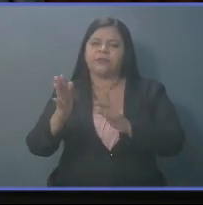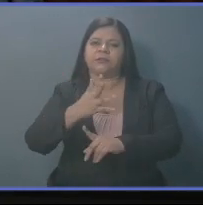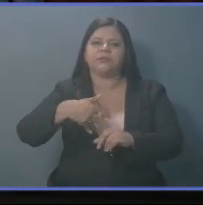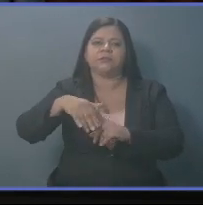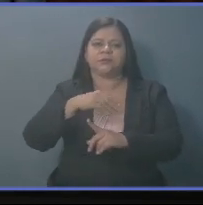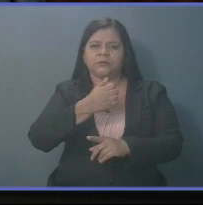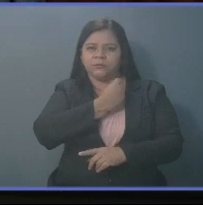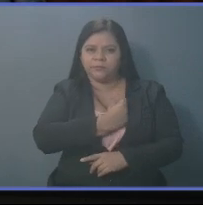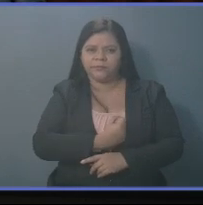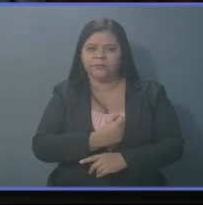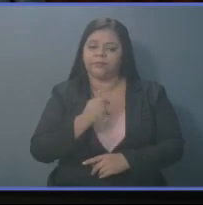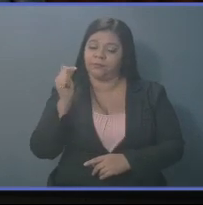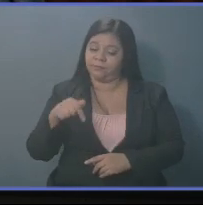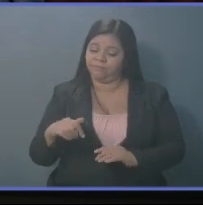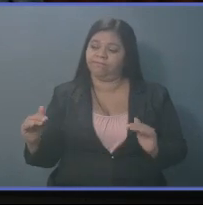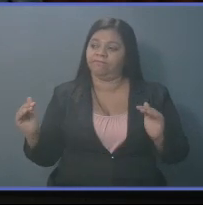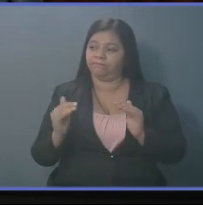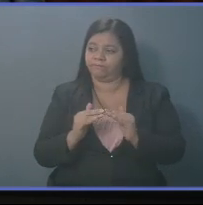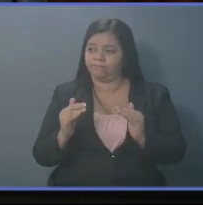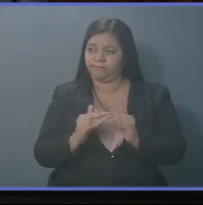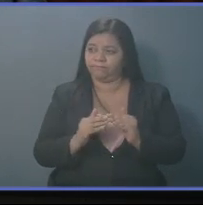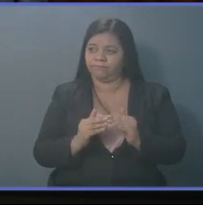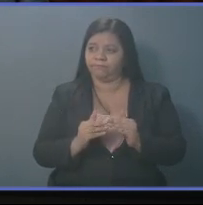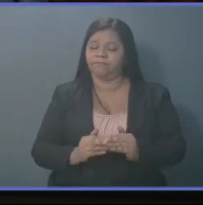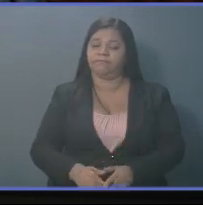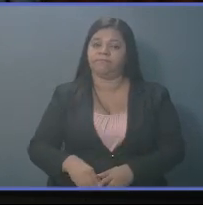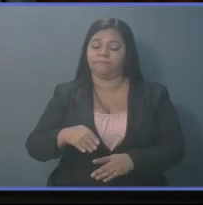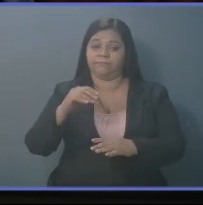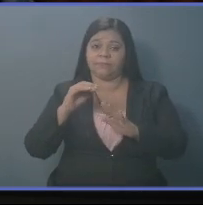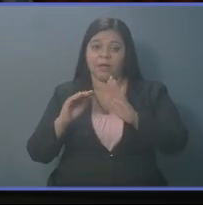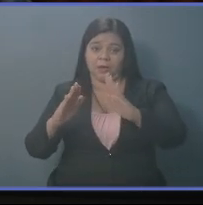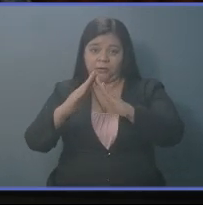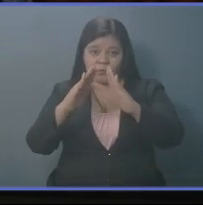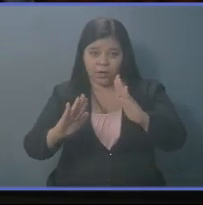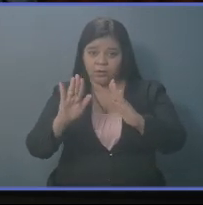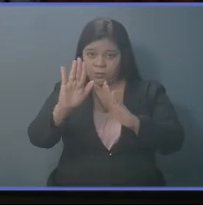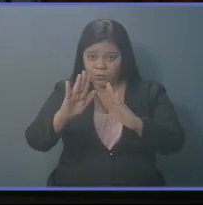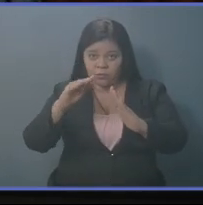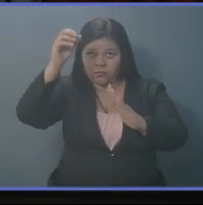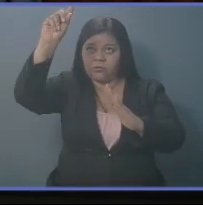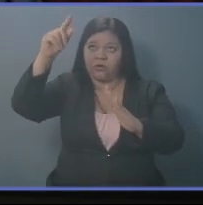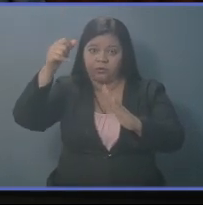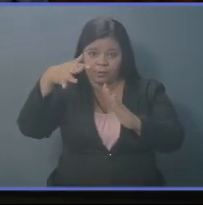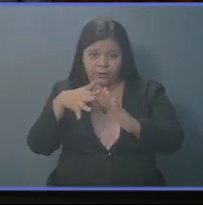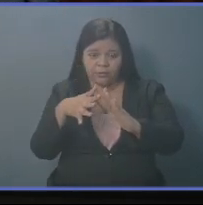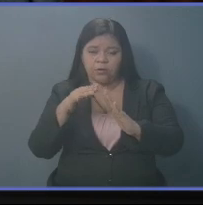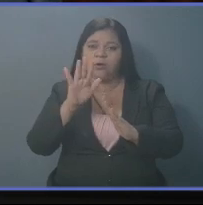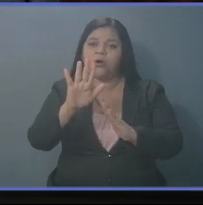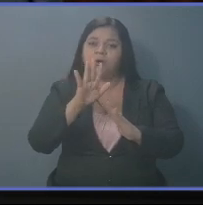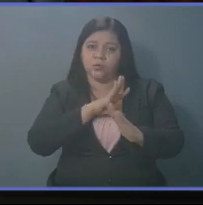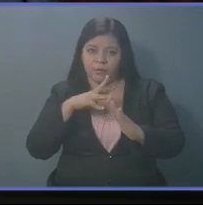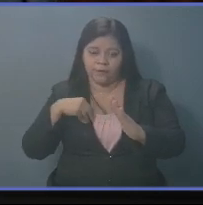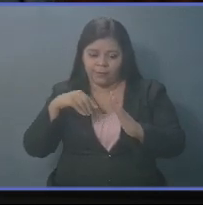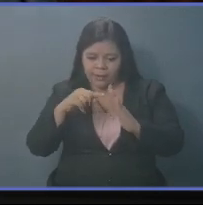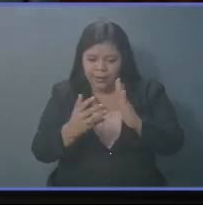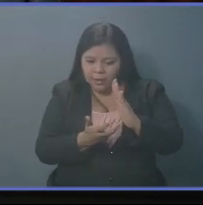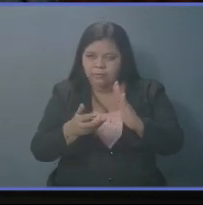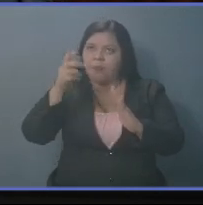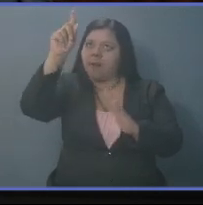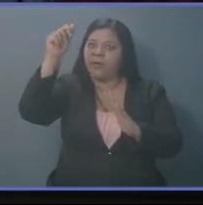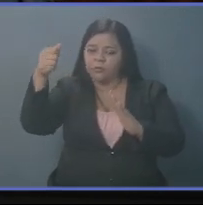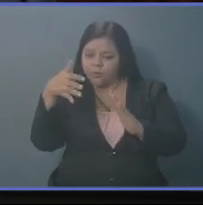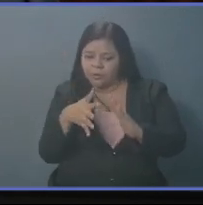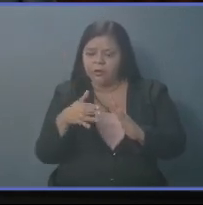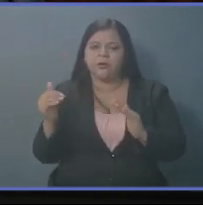Y esta. No es la excepción. Que Dios bendiga a su hogar. A su familia. Y que mantengamos siempre. Puesta.